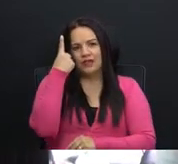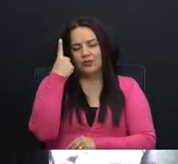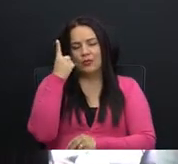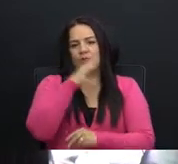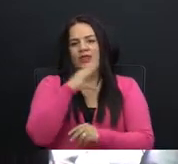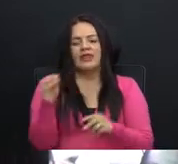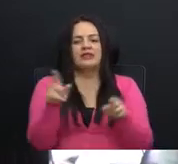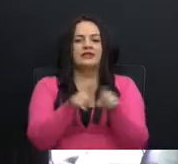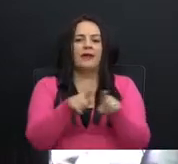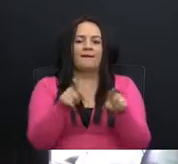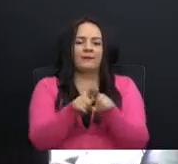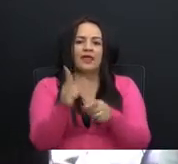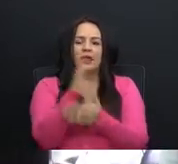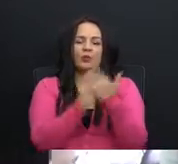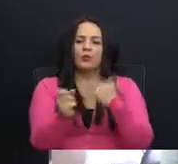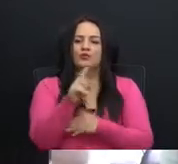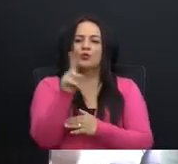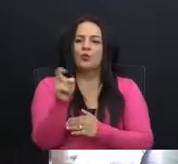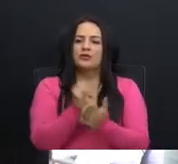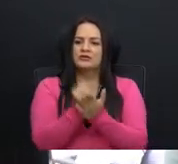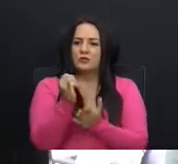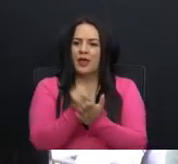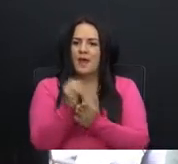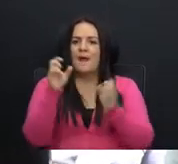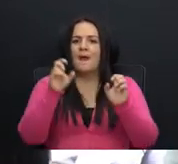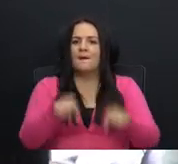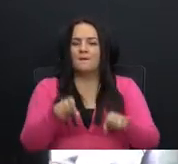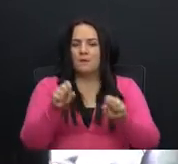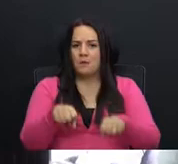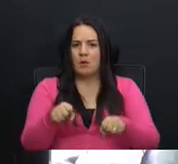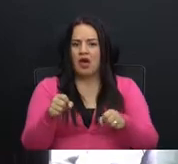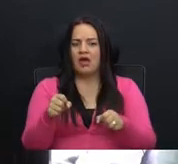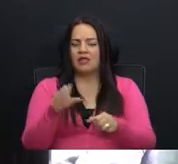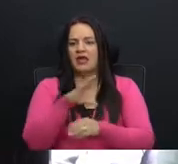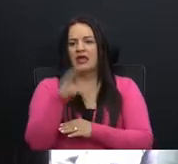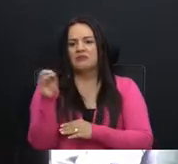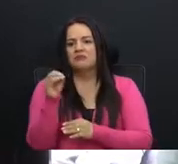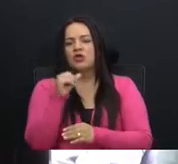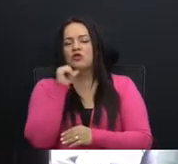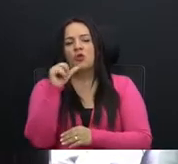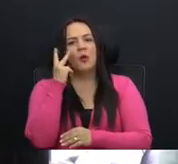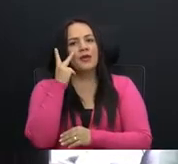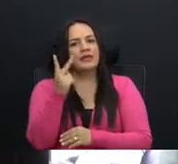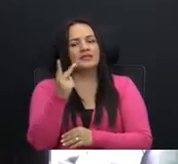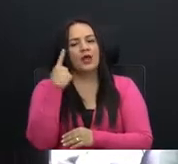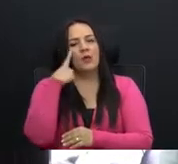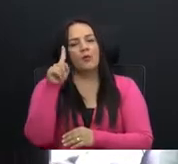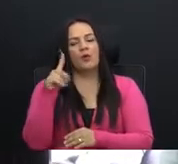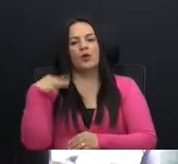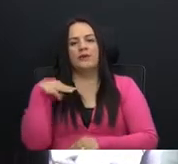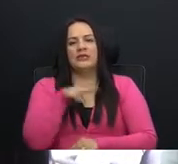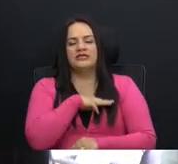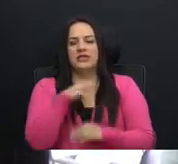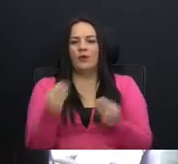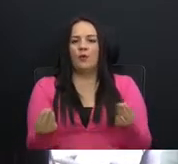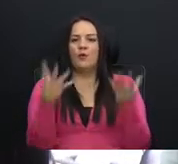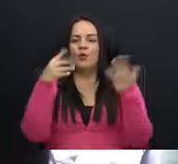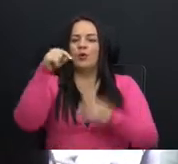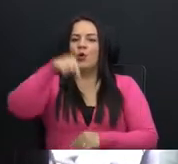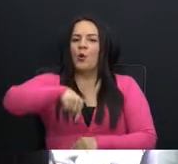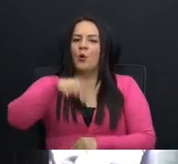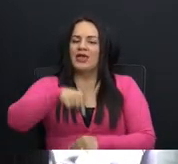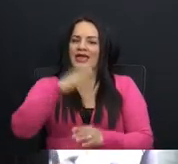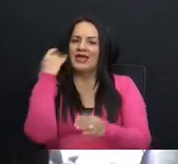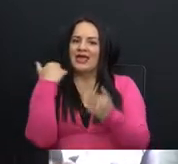tampoco los cuestionamientos pueden pasar desapercibidos por instancias como el Ministerio Público que hoy casi